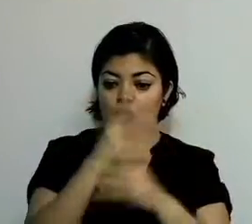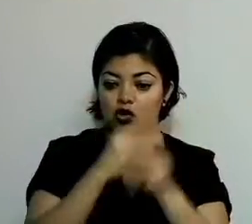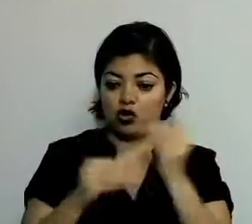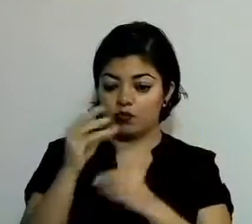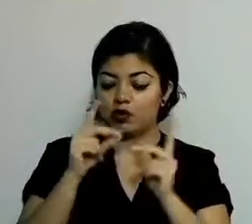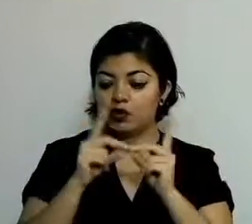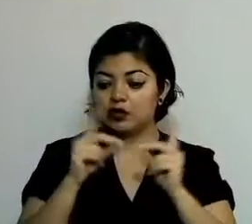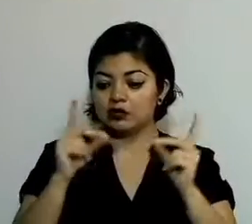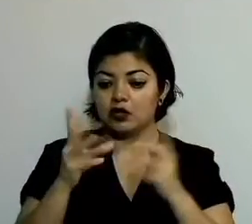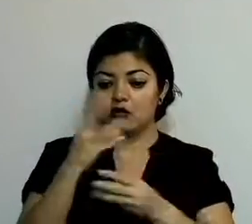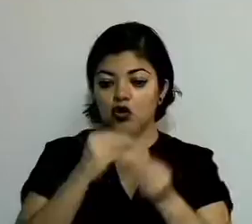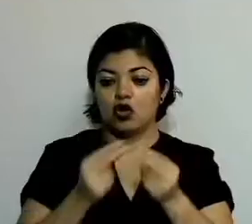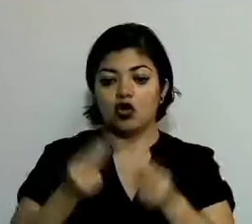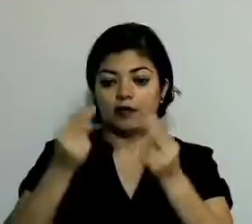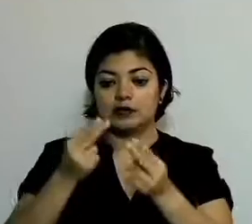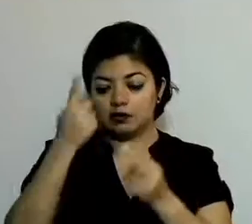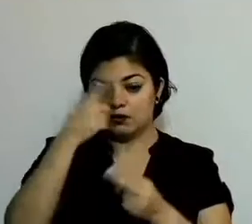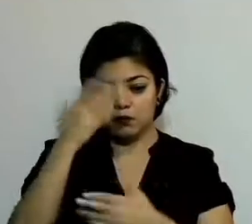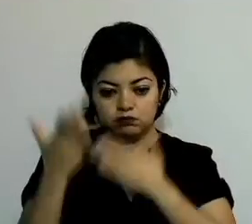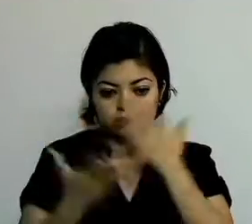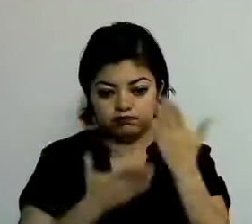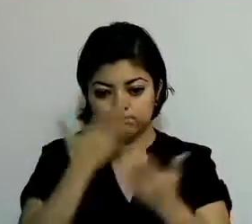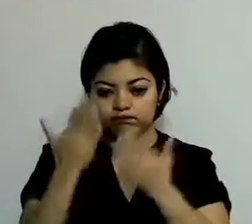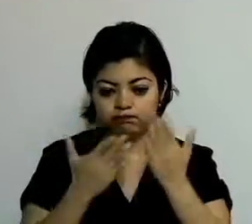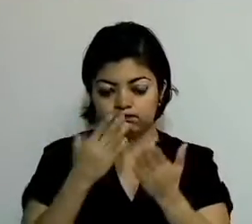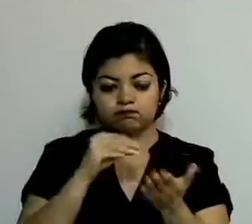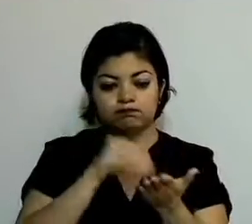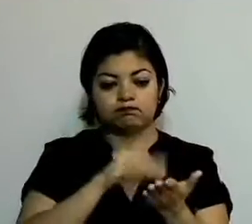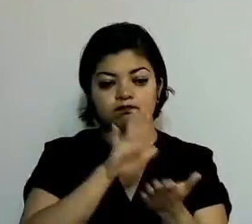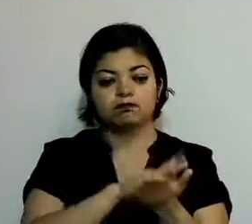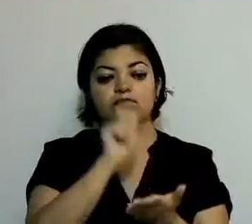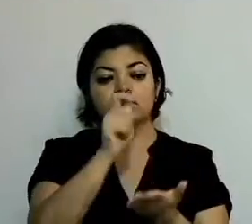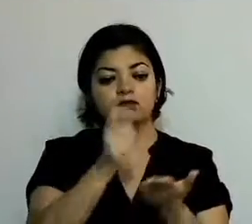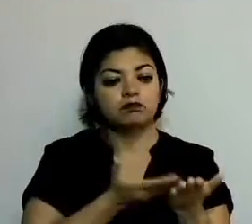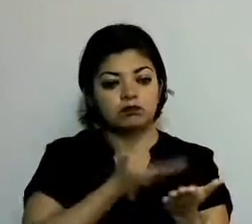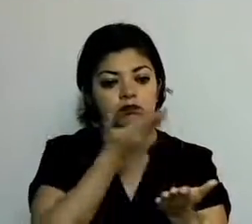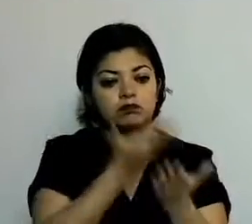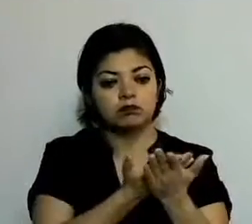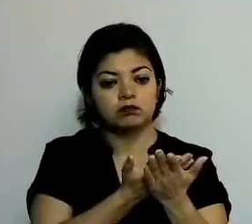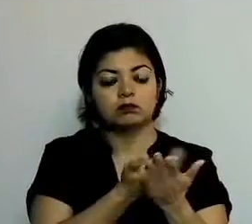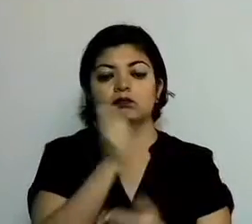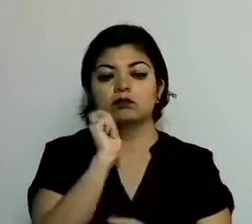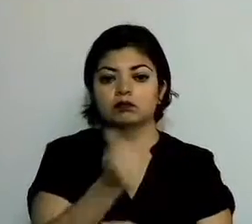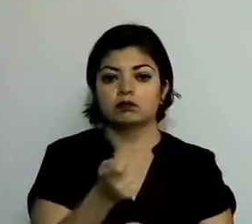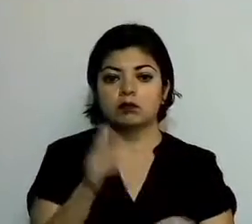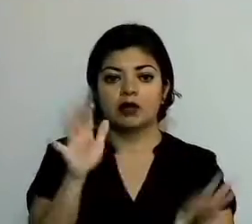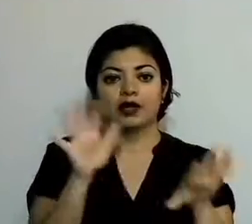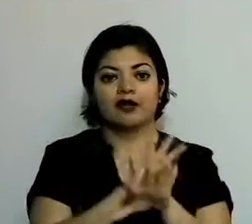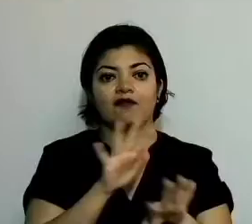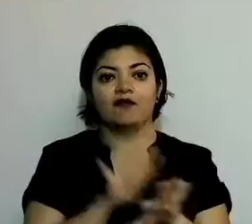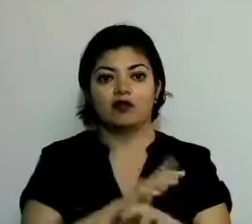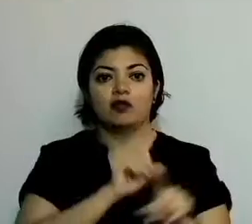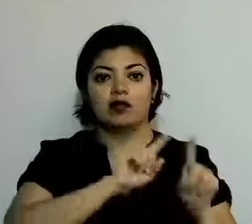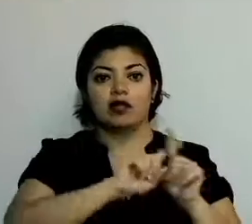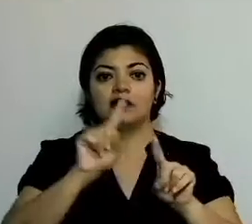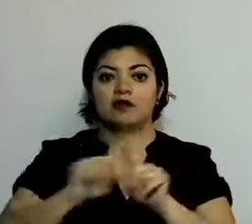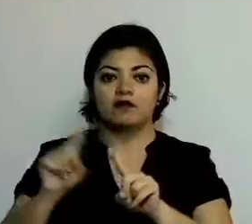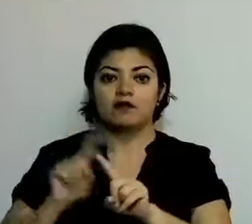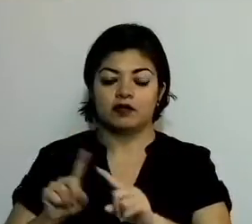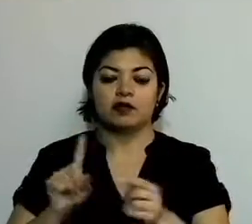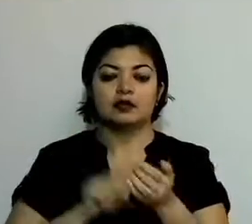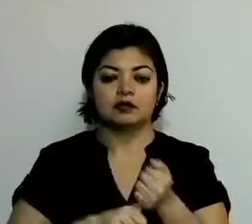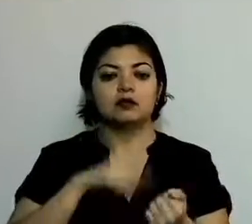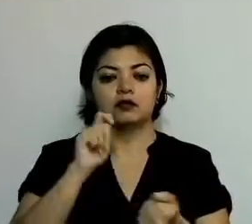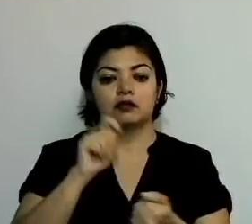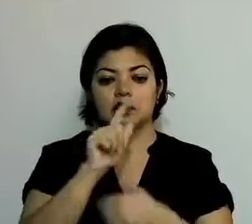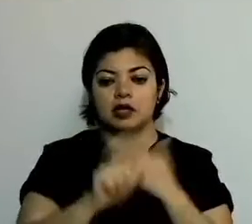y minero, para su estudio y dictamen la iniciativa de decreto por el que se reforman diversas disposiciones de la